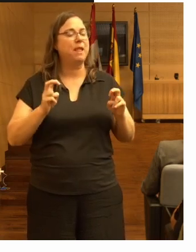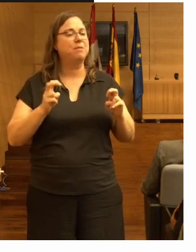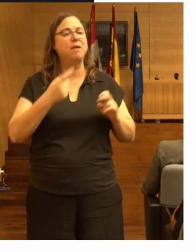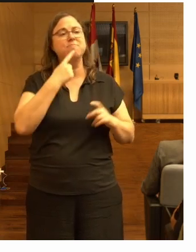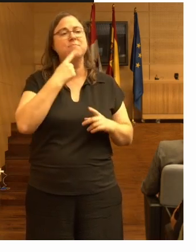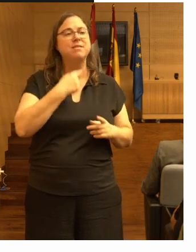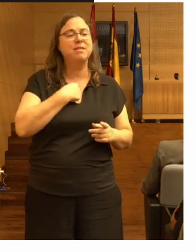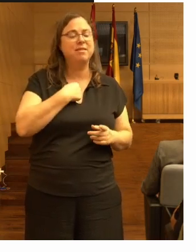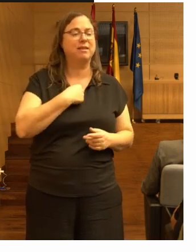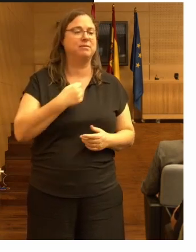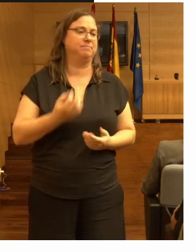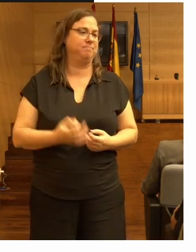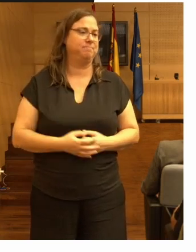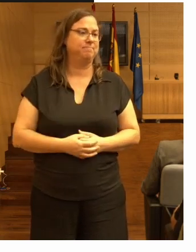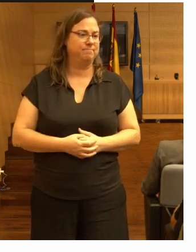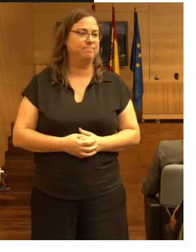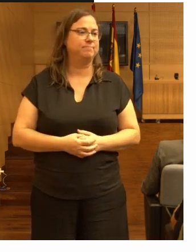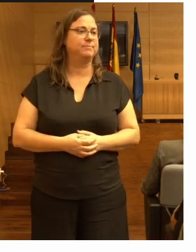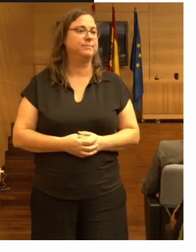respecto muchas gracias